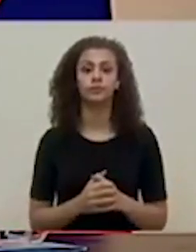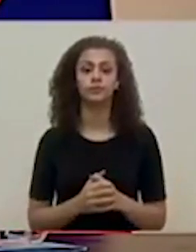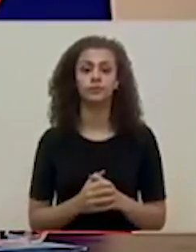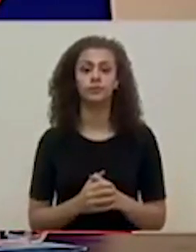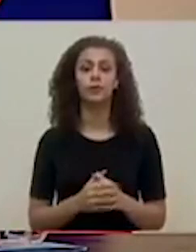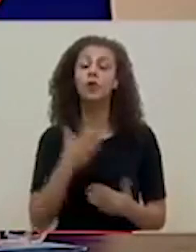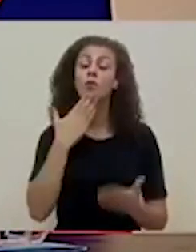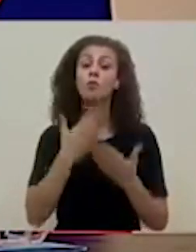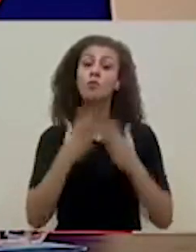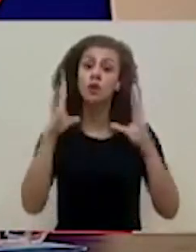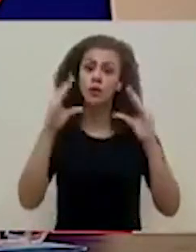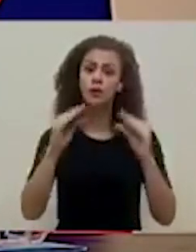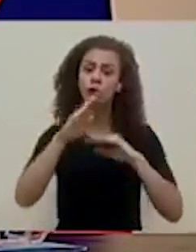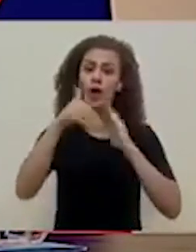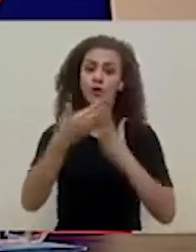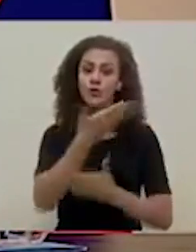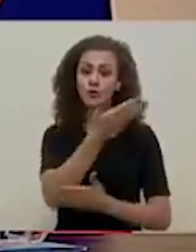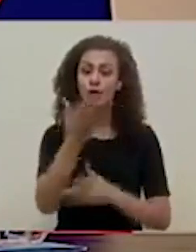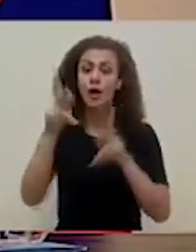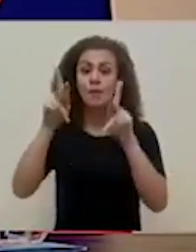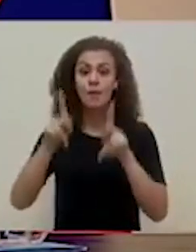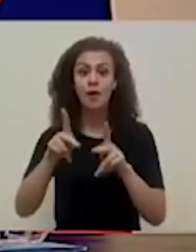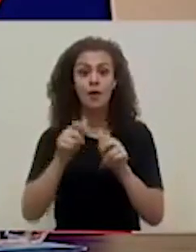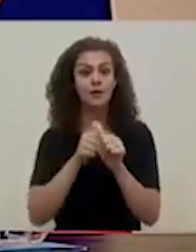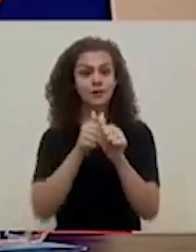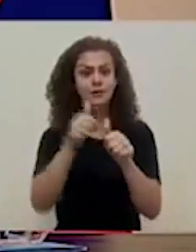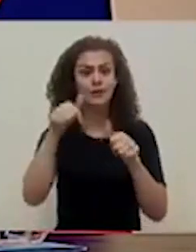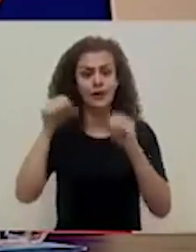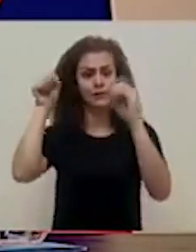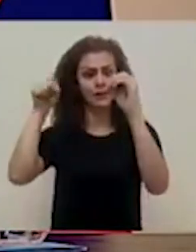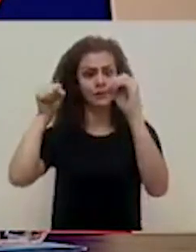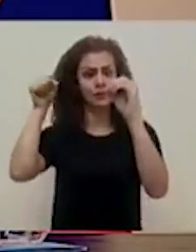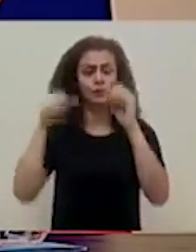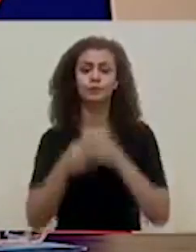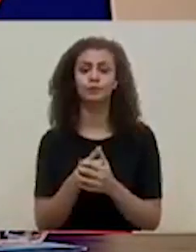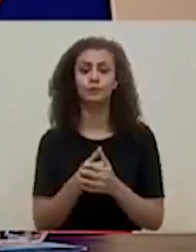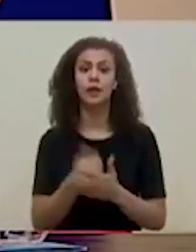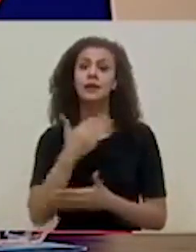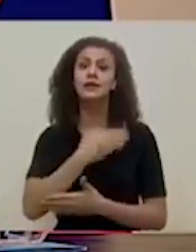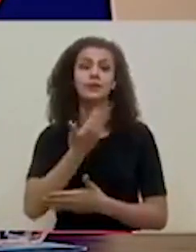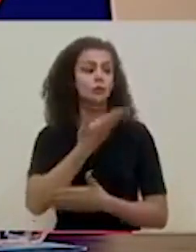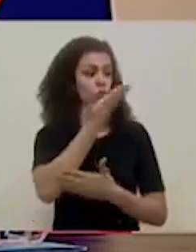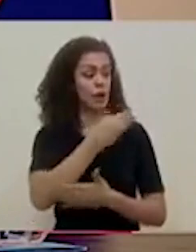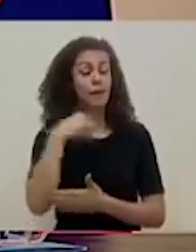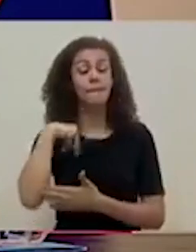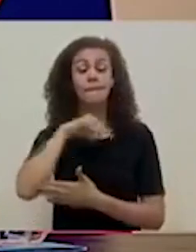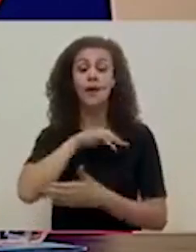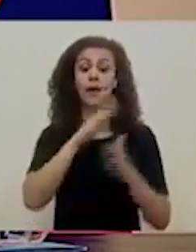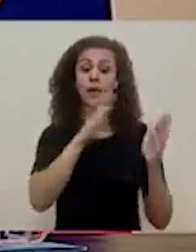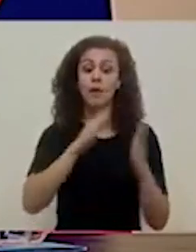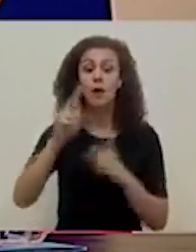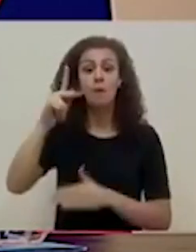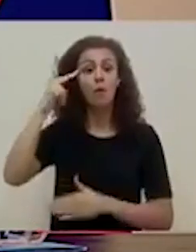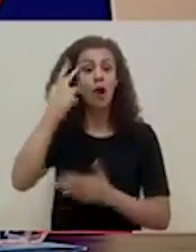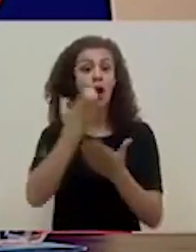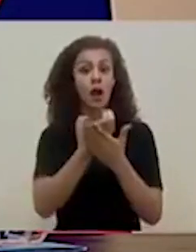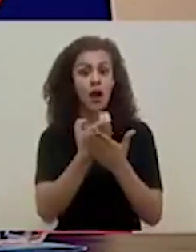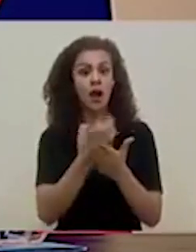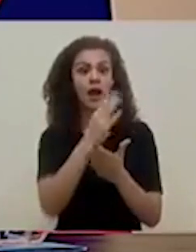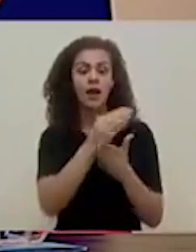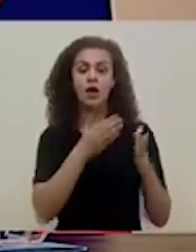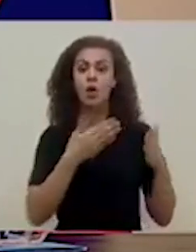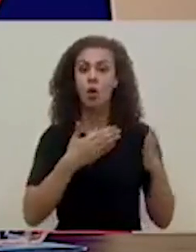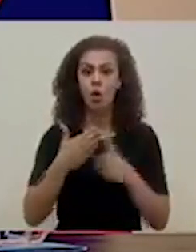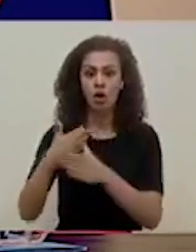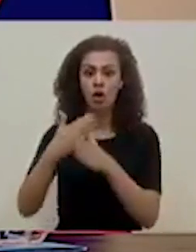Muy buenas tardes a todas las personas que siguen esta transmisión. Señora ministra de Planificación y Política Económica y coordinadora